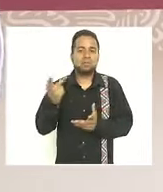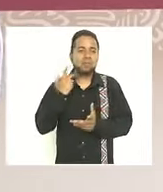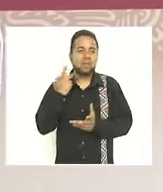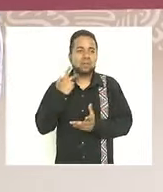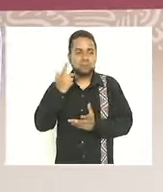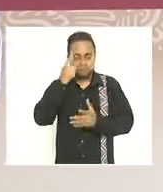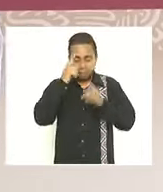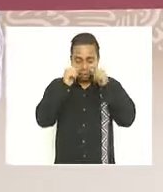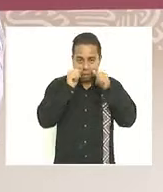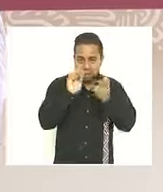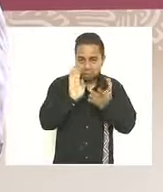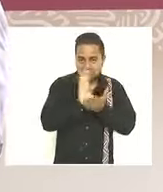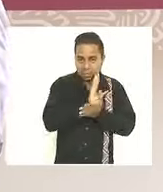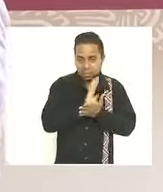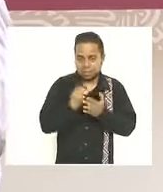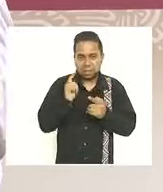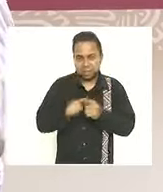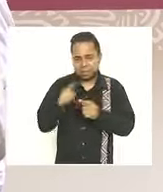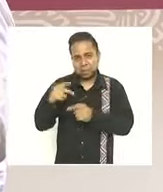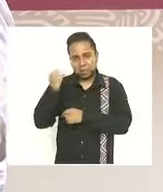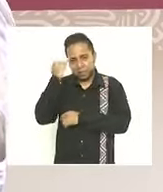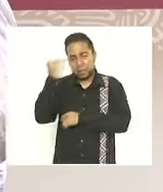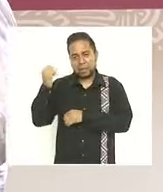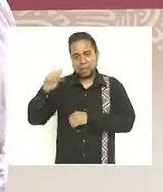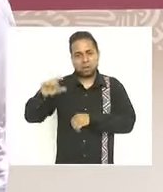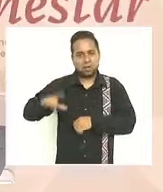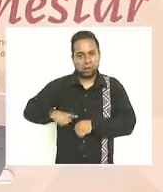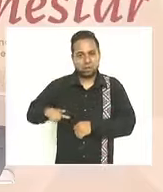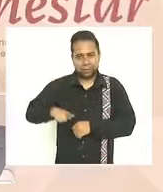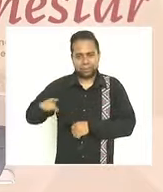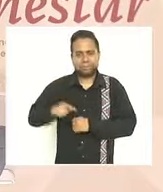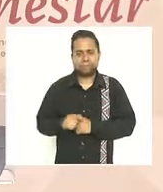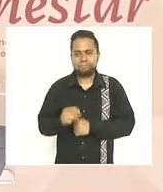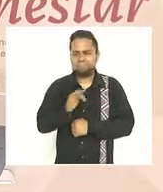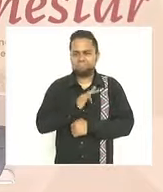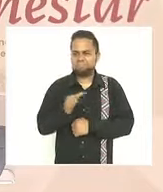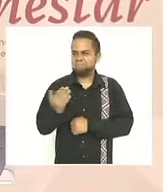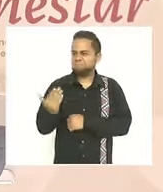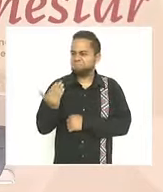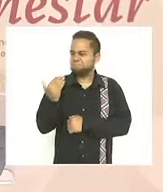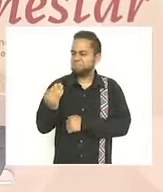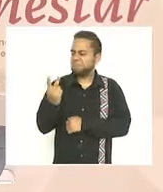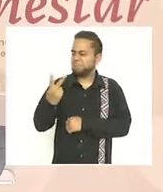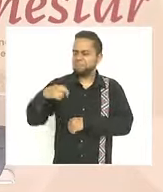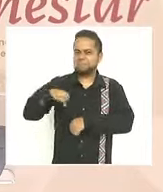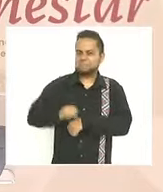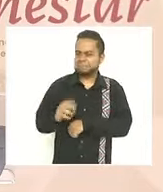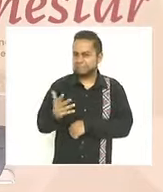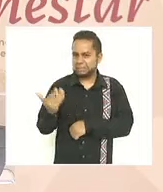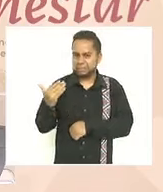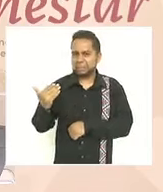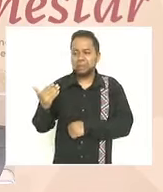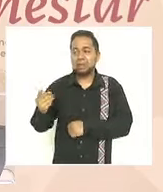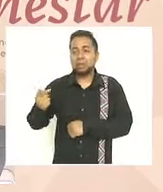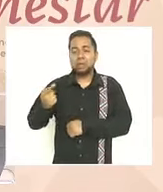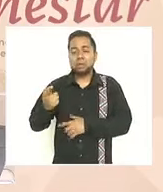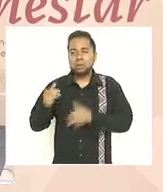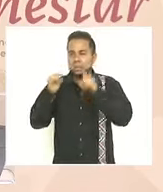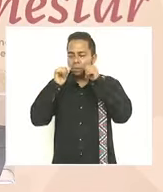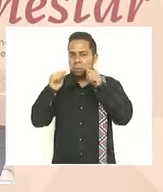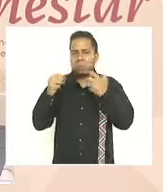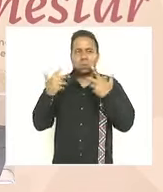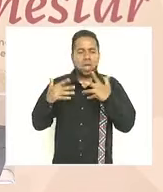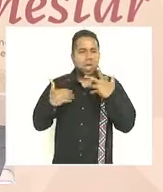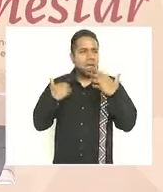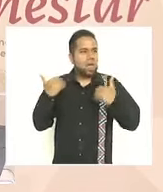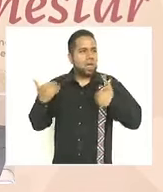implementada por su gobierno Hace apenas un par de semanas escuchamos con gran alegría